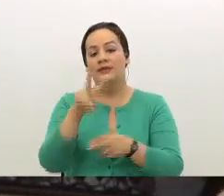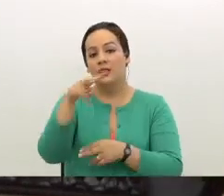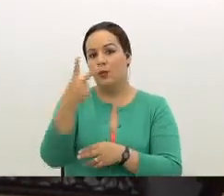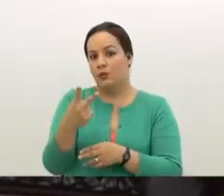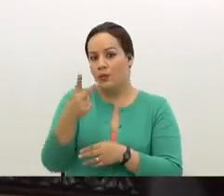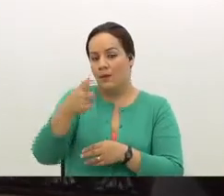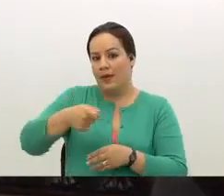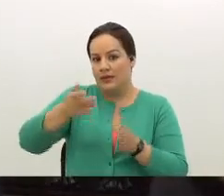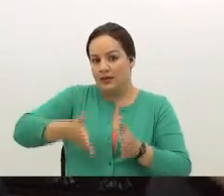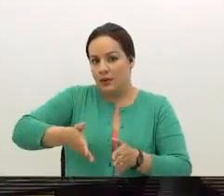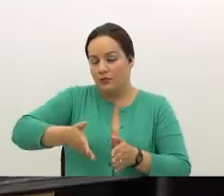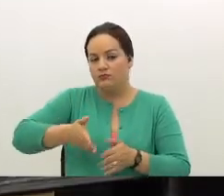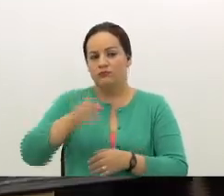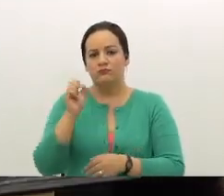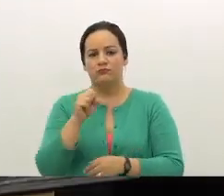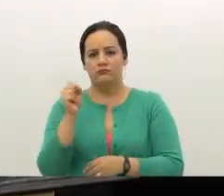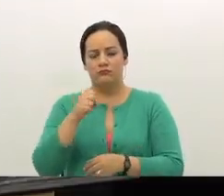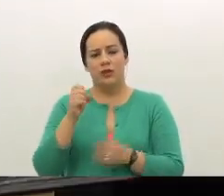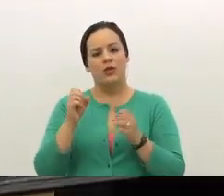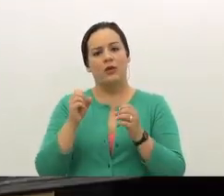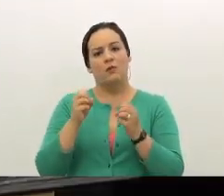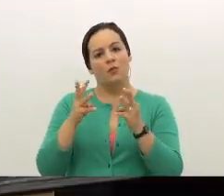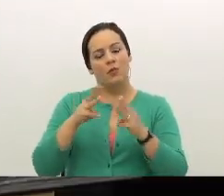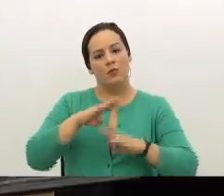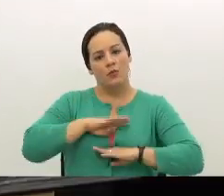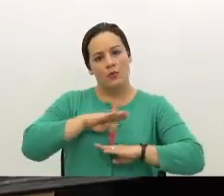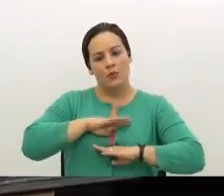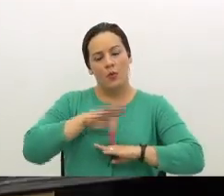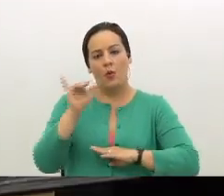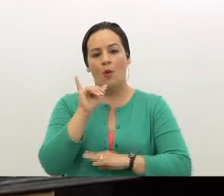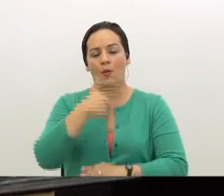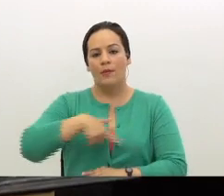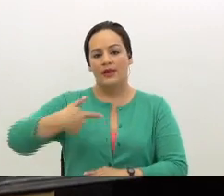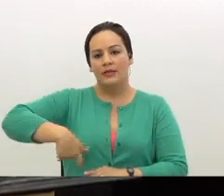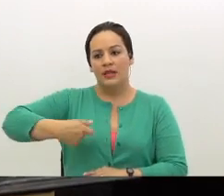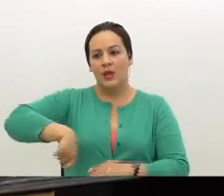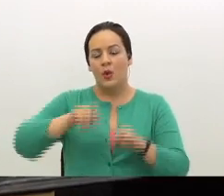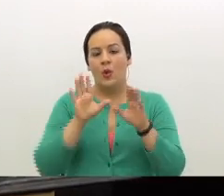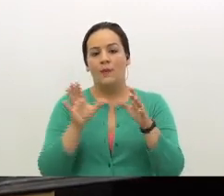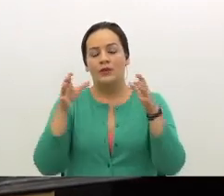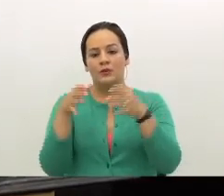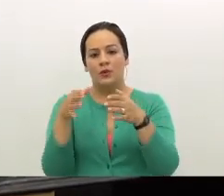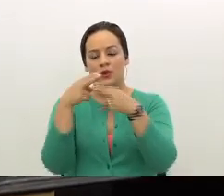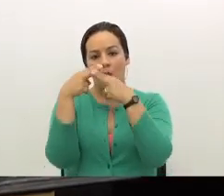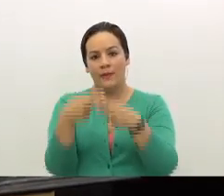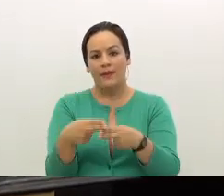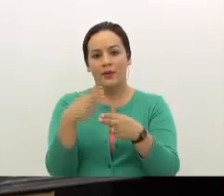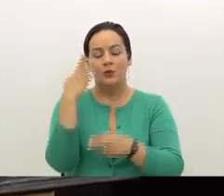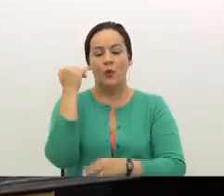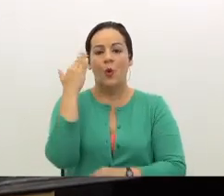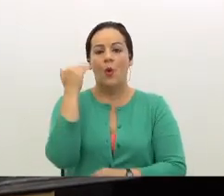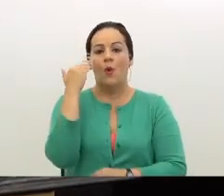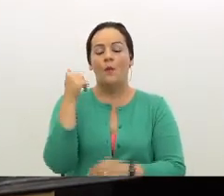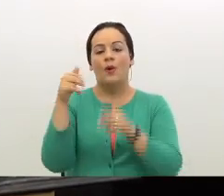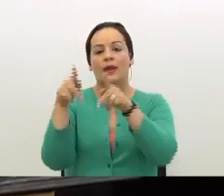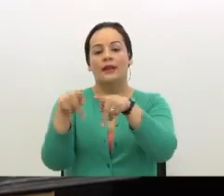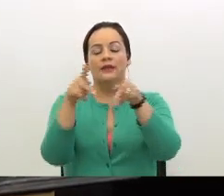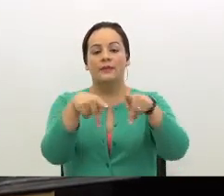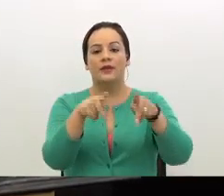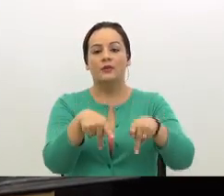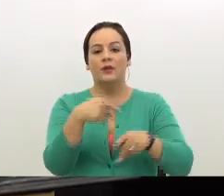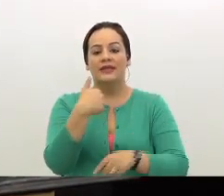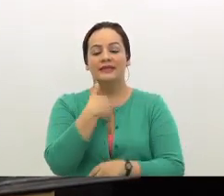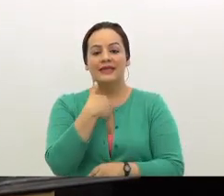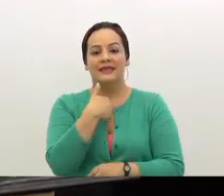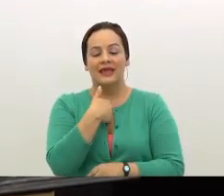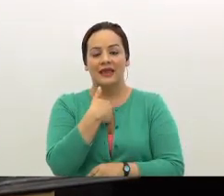¿Cómo se ha realizado este votación? muy satisfecho como presidente de la Comisión de Lombramientos porque las personas que tienen